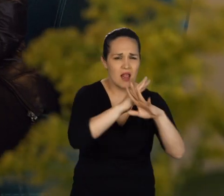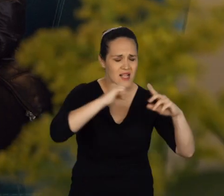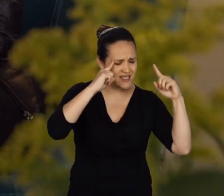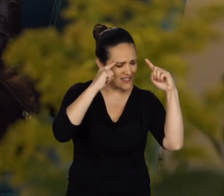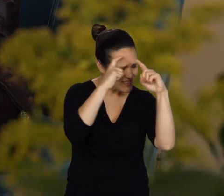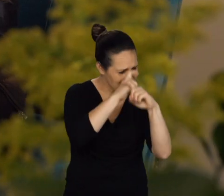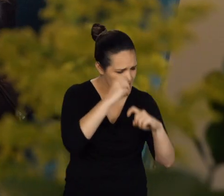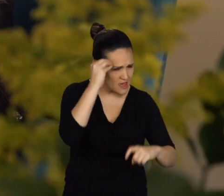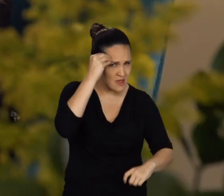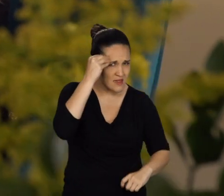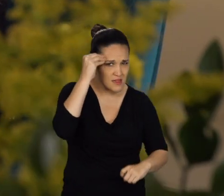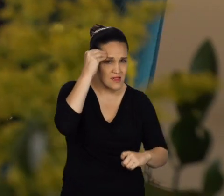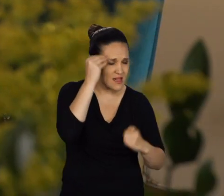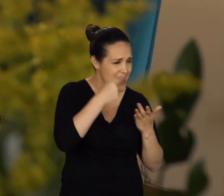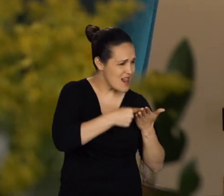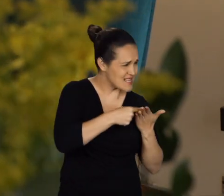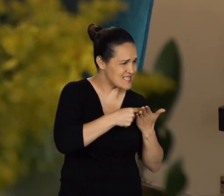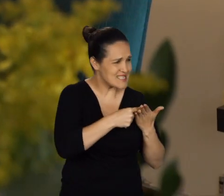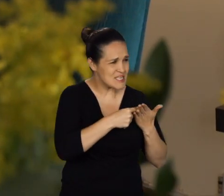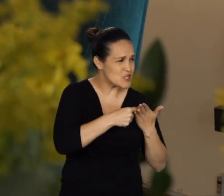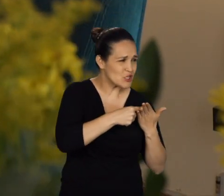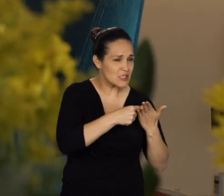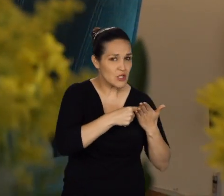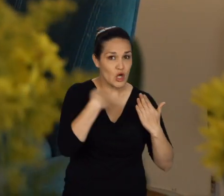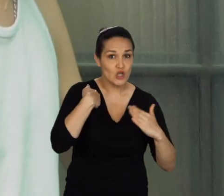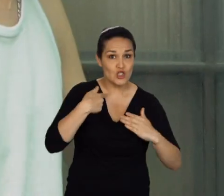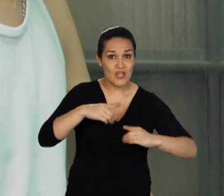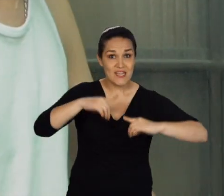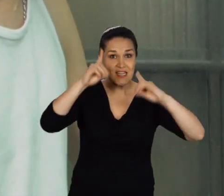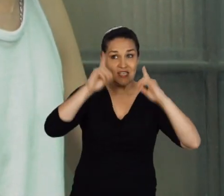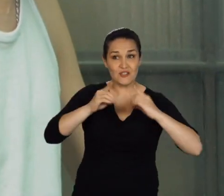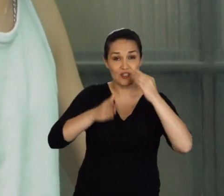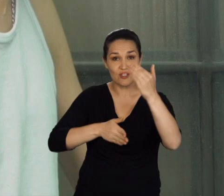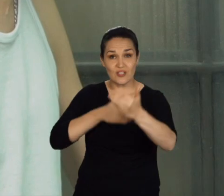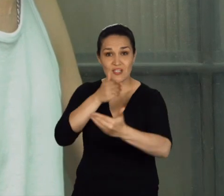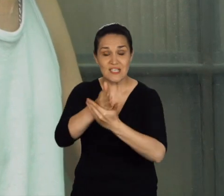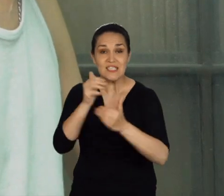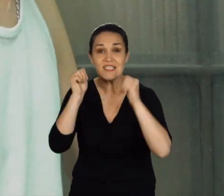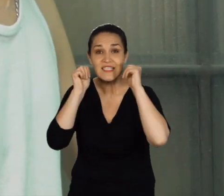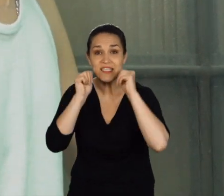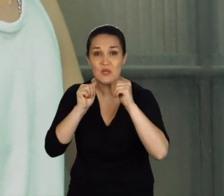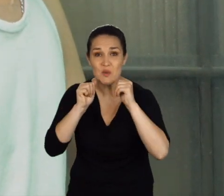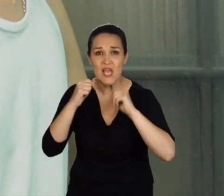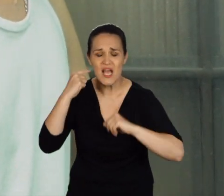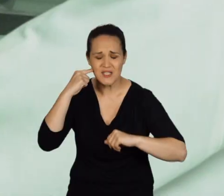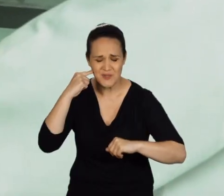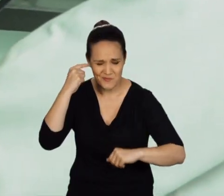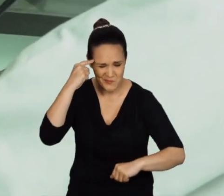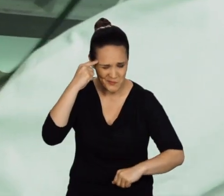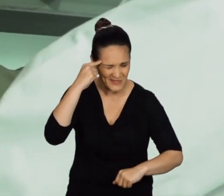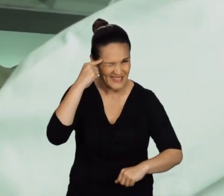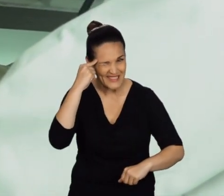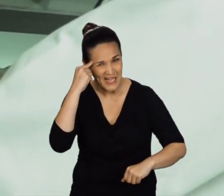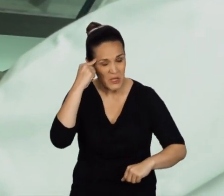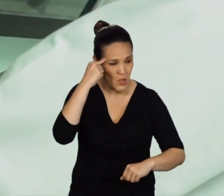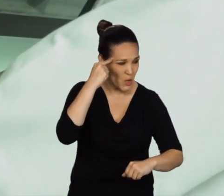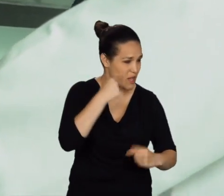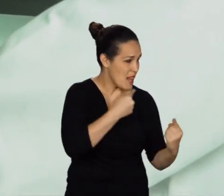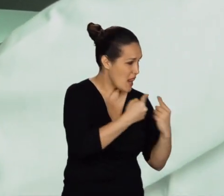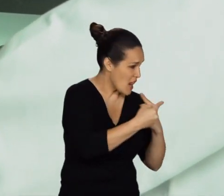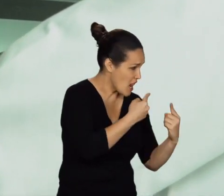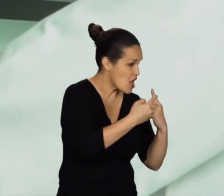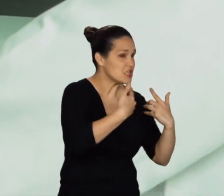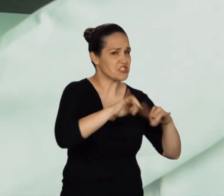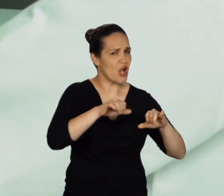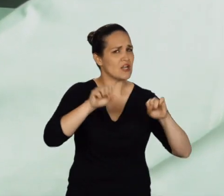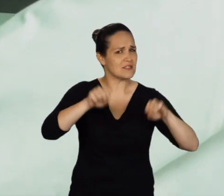porque hasta el último momento, inclusive antes de entrar en cirugía, yo no estaba pensando en hacerme la cirugía, aunque